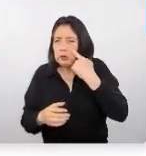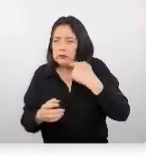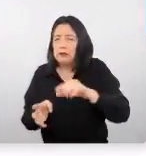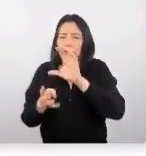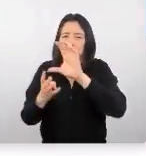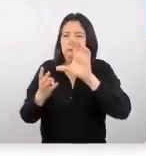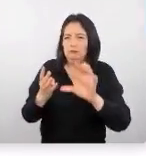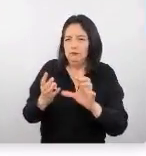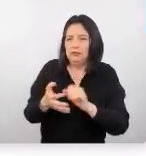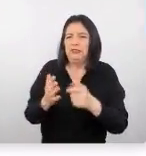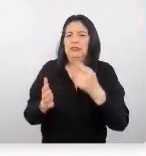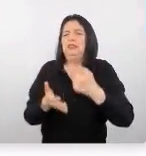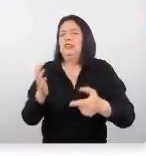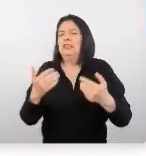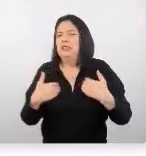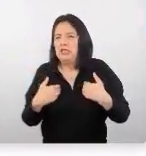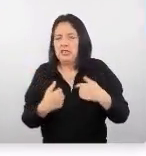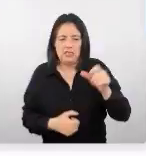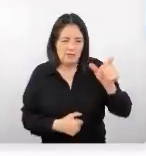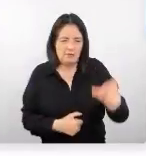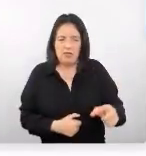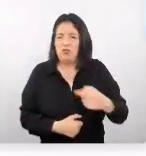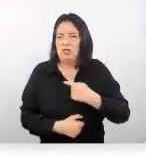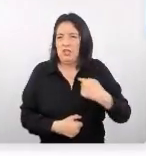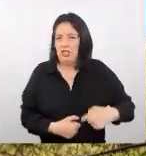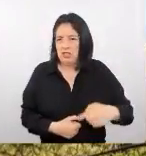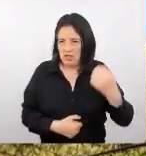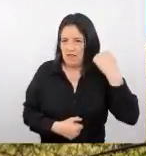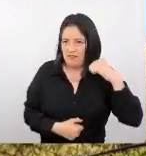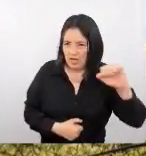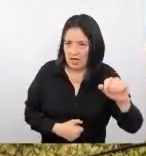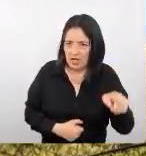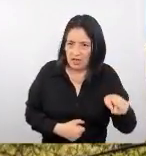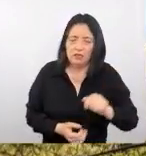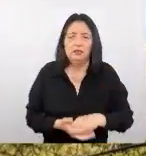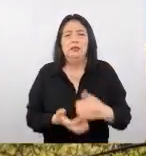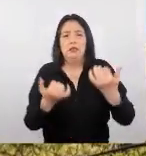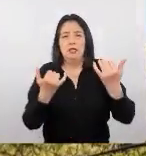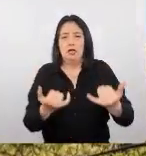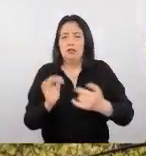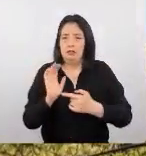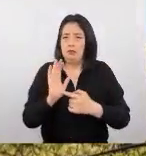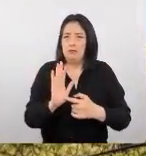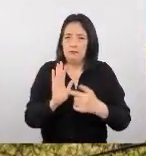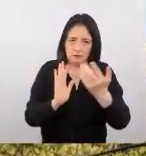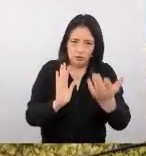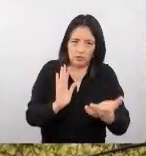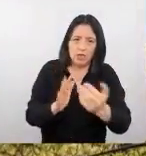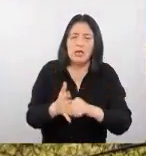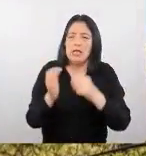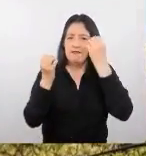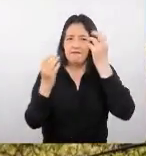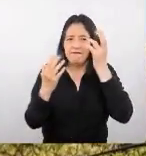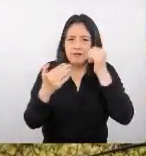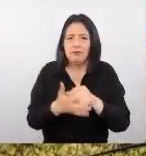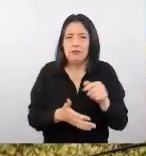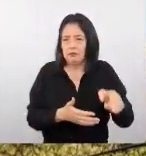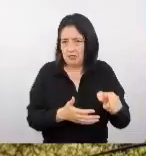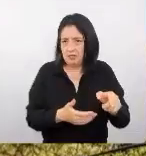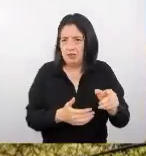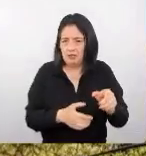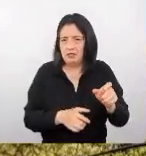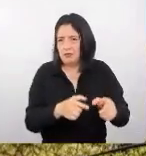que tiene el viajero chino. Y aquí es donde les voy a presentar alguna información sobre este mercado.